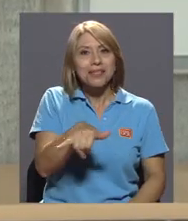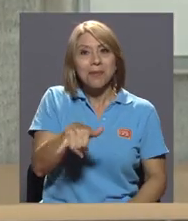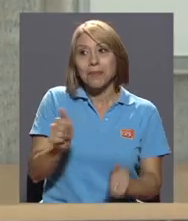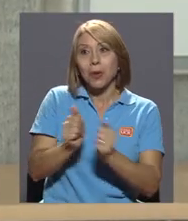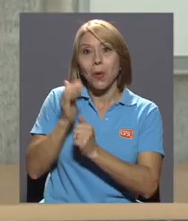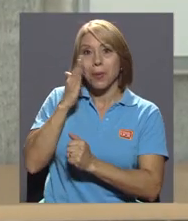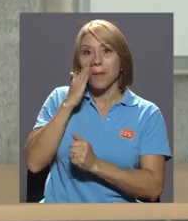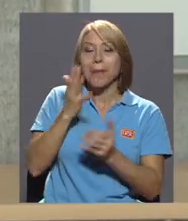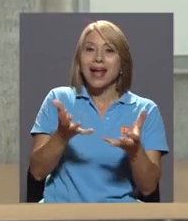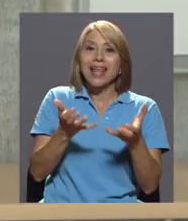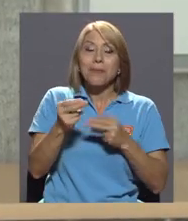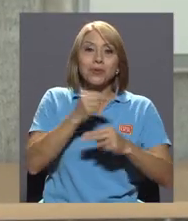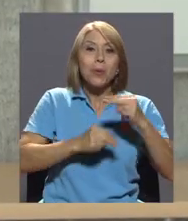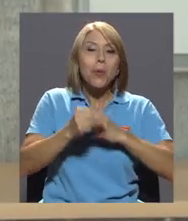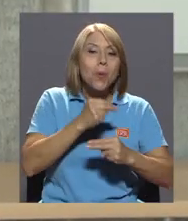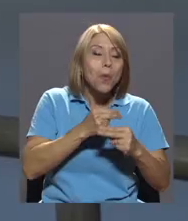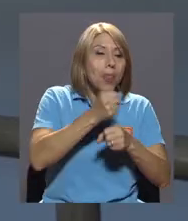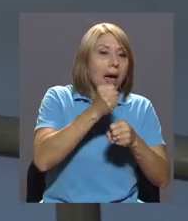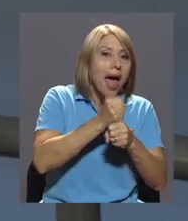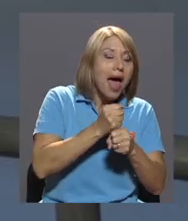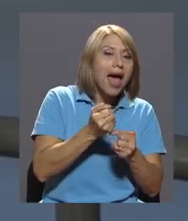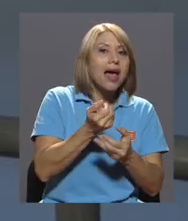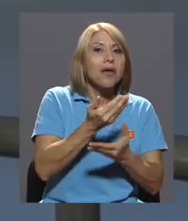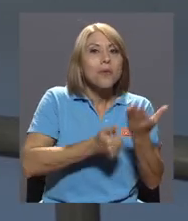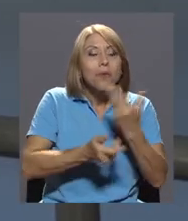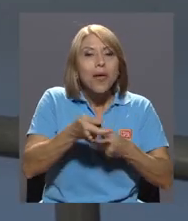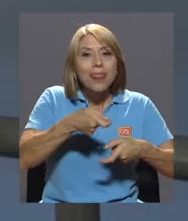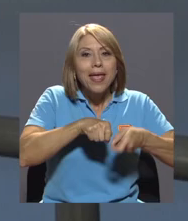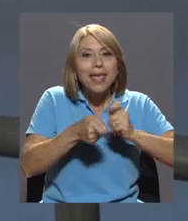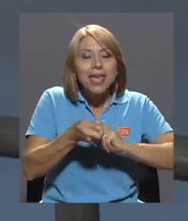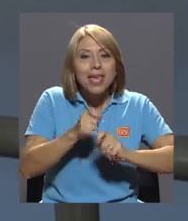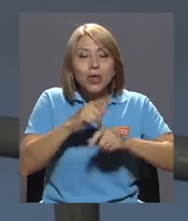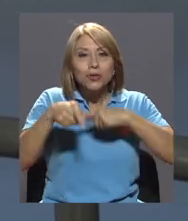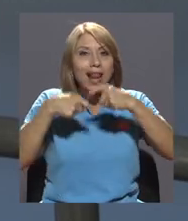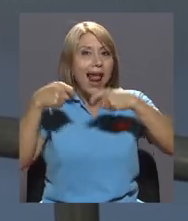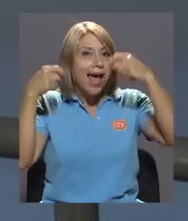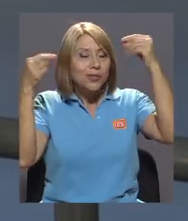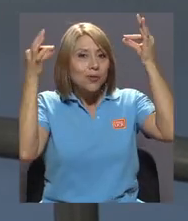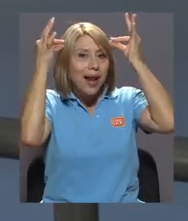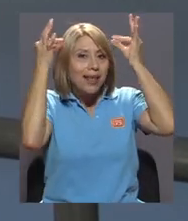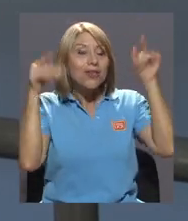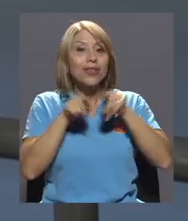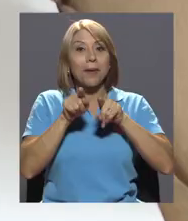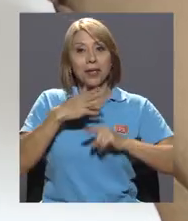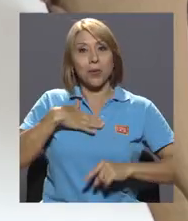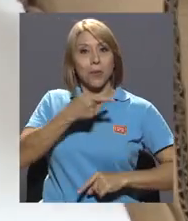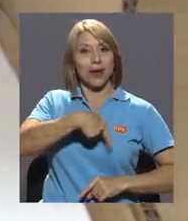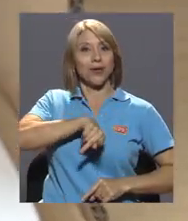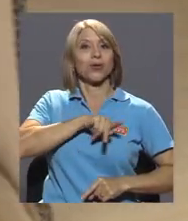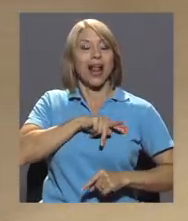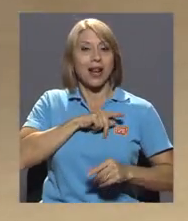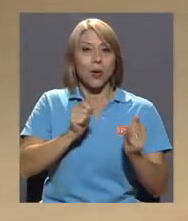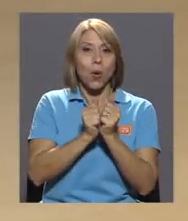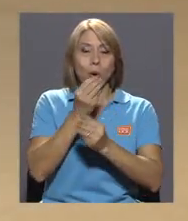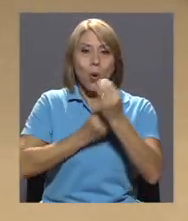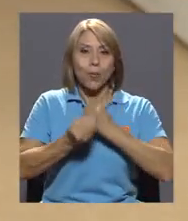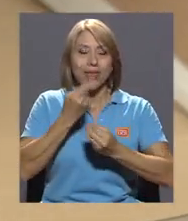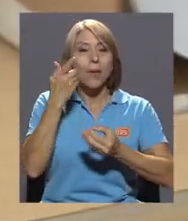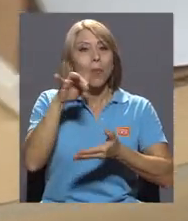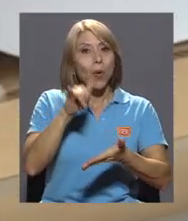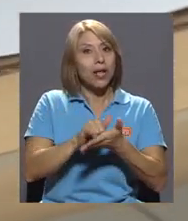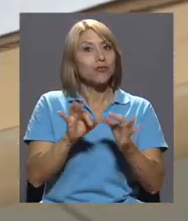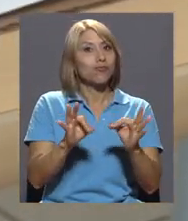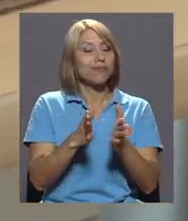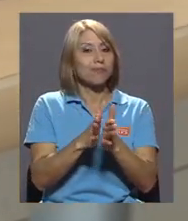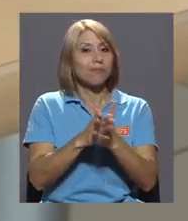mamá queremos emprender en el área de manualidades, tejidos, lazos para el cabello y mi emprendimiento personal que es en el área de comida, por eso me ha